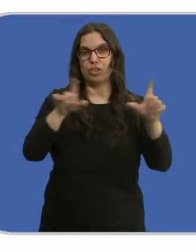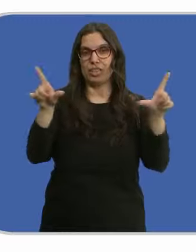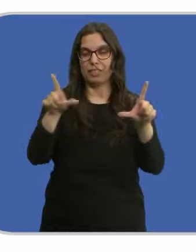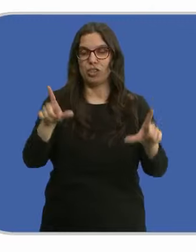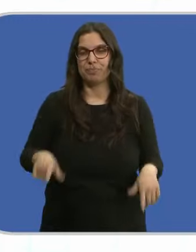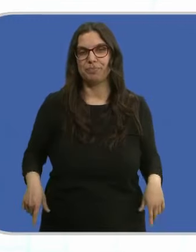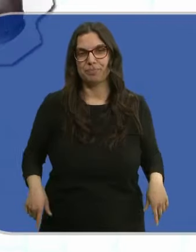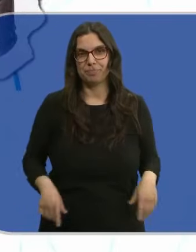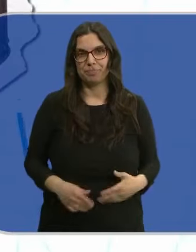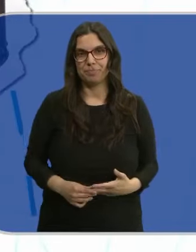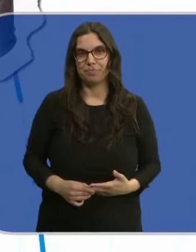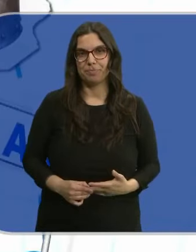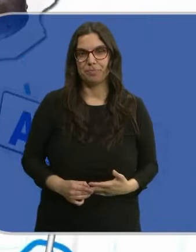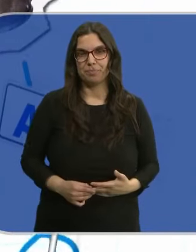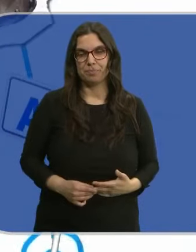Castilla y León Televisión.